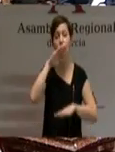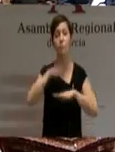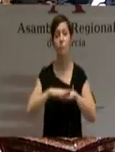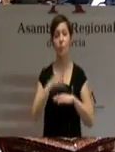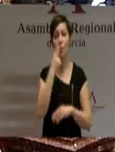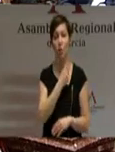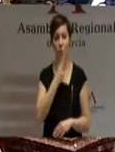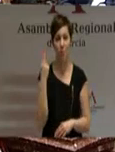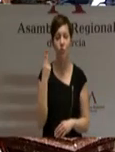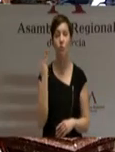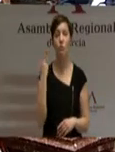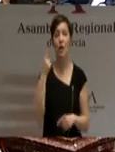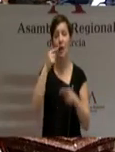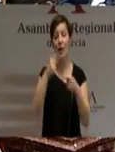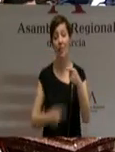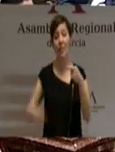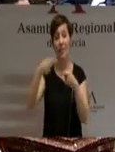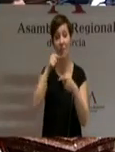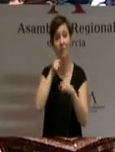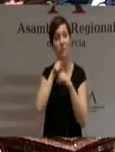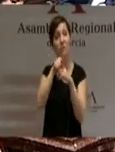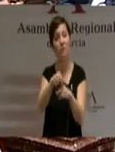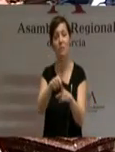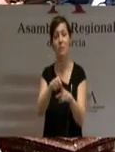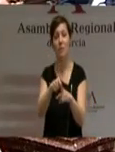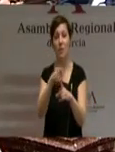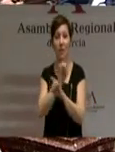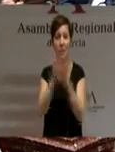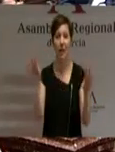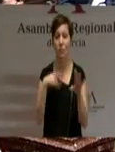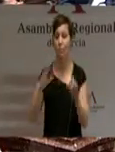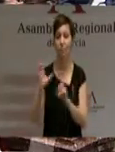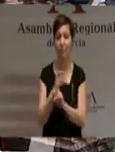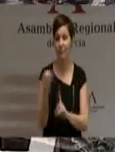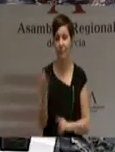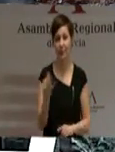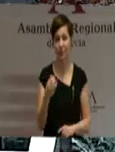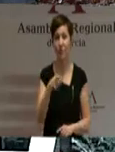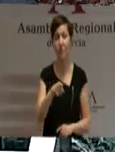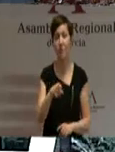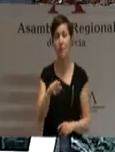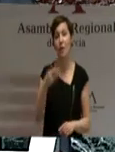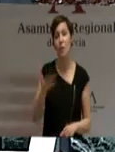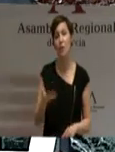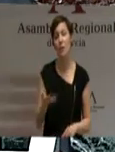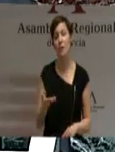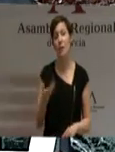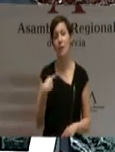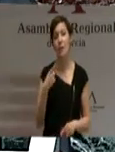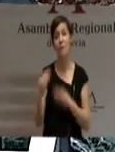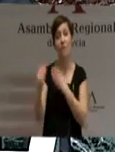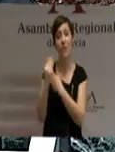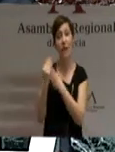del déficit es una obligación ineludible. Pero añado que, mientras tengamos una financiación